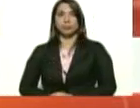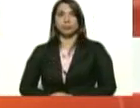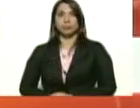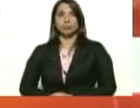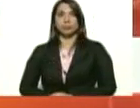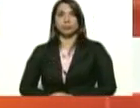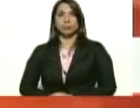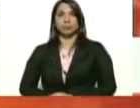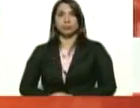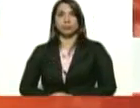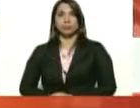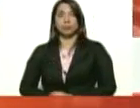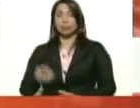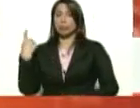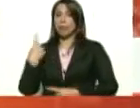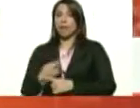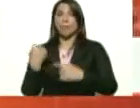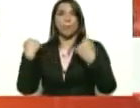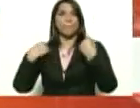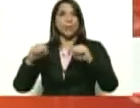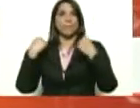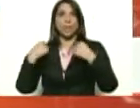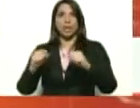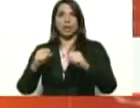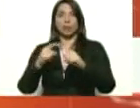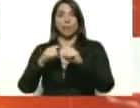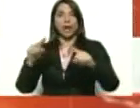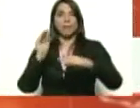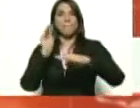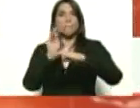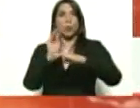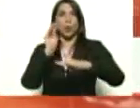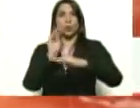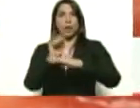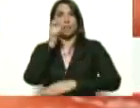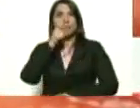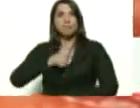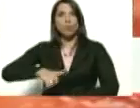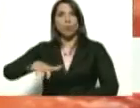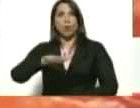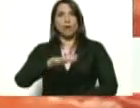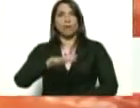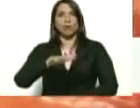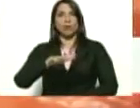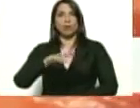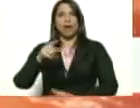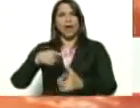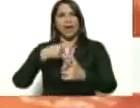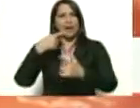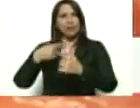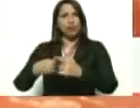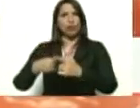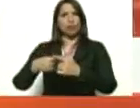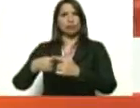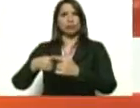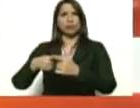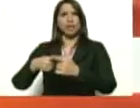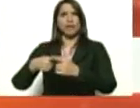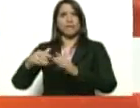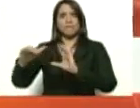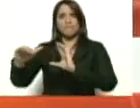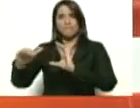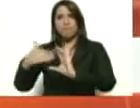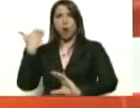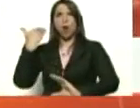y tenemos que prepararnos para proteger a nuestra población, así que a aquellos que mandaron mensajes